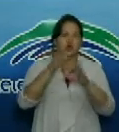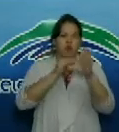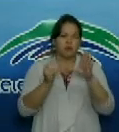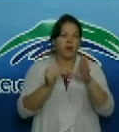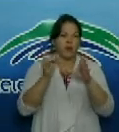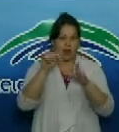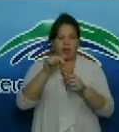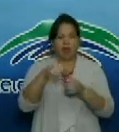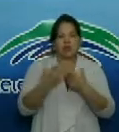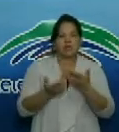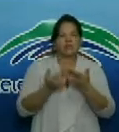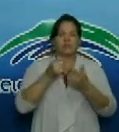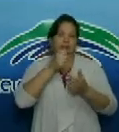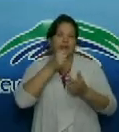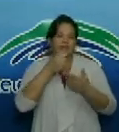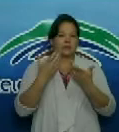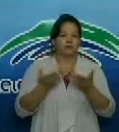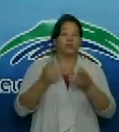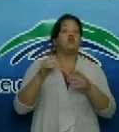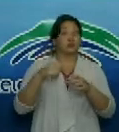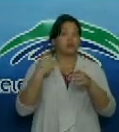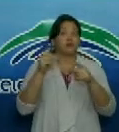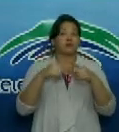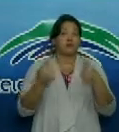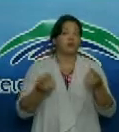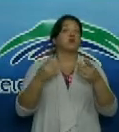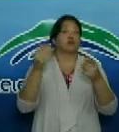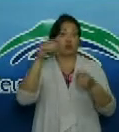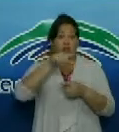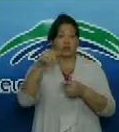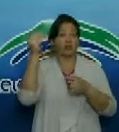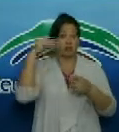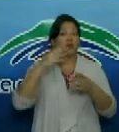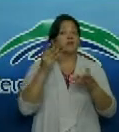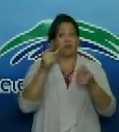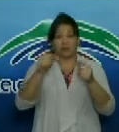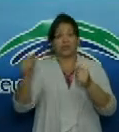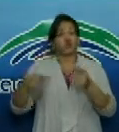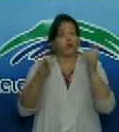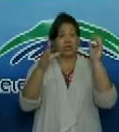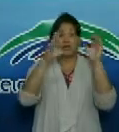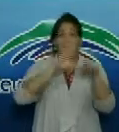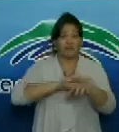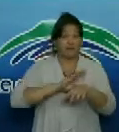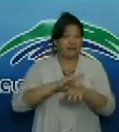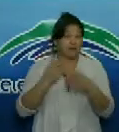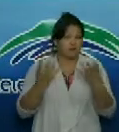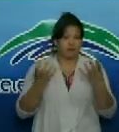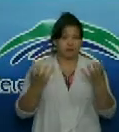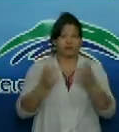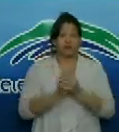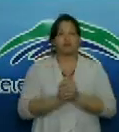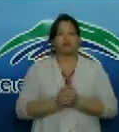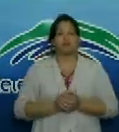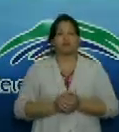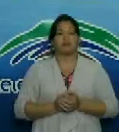la Villa Blanca también fuertemente afectado por la COVID-19 allí está el periodista Alfredo Claro adelante